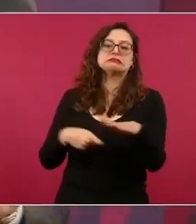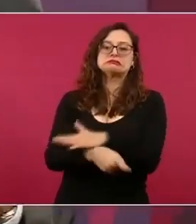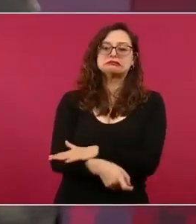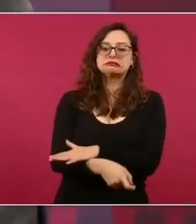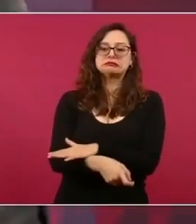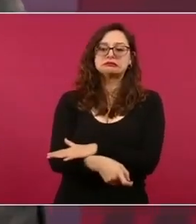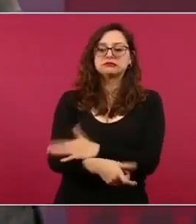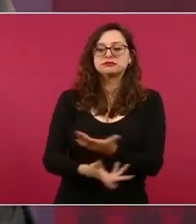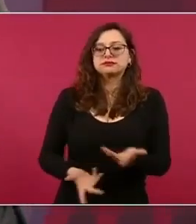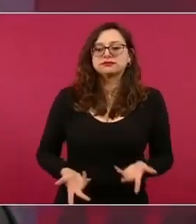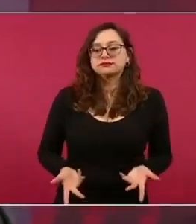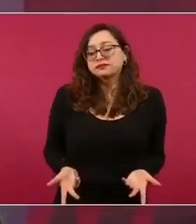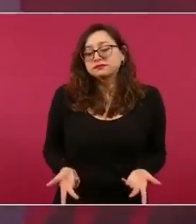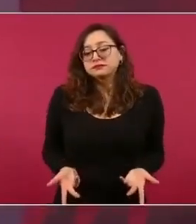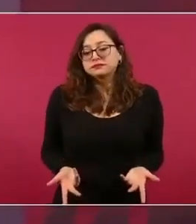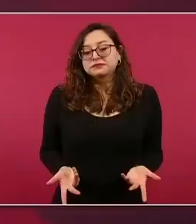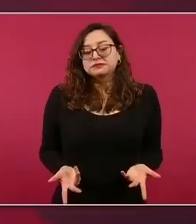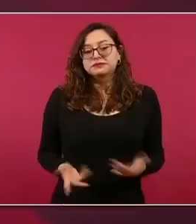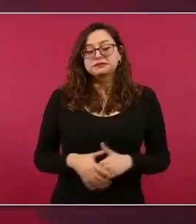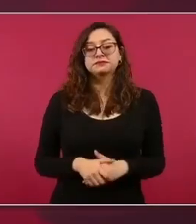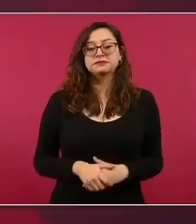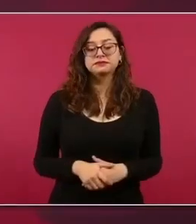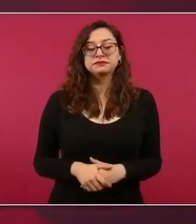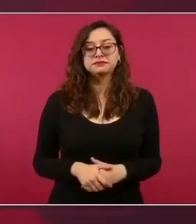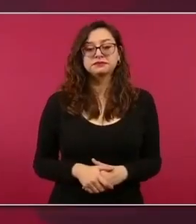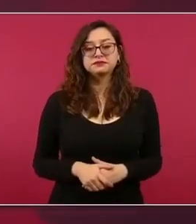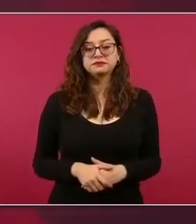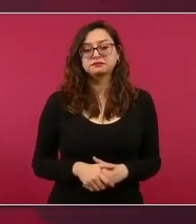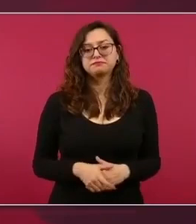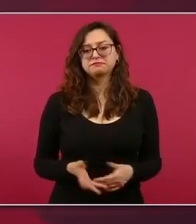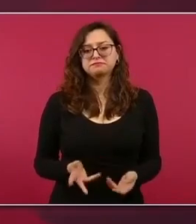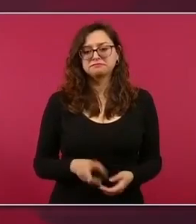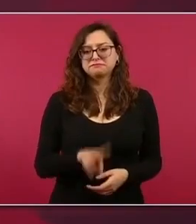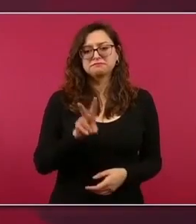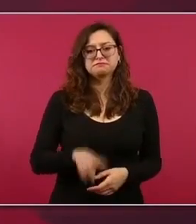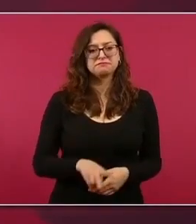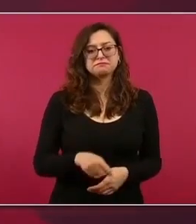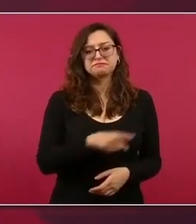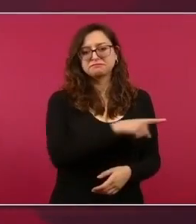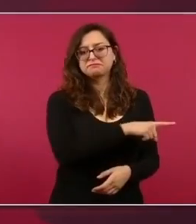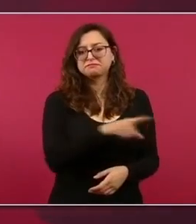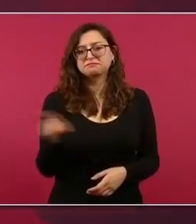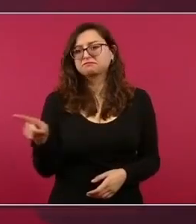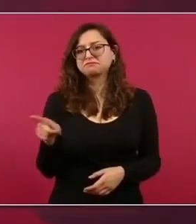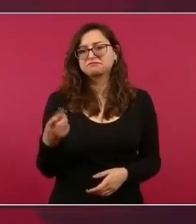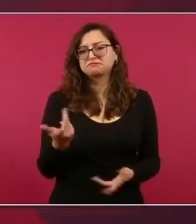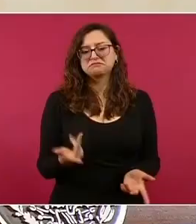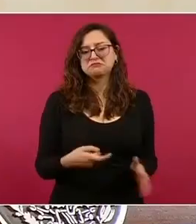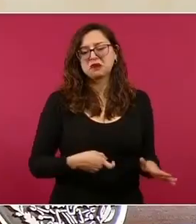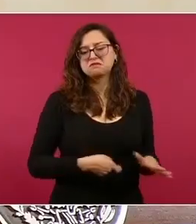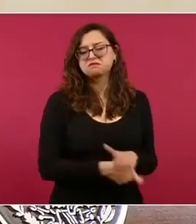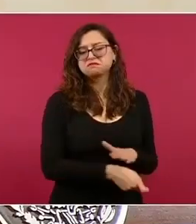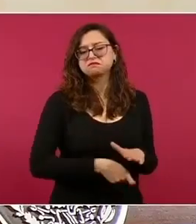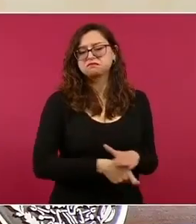maiciar, como se decía en los tiempos de